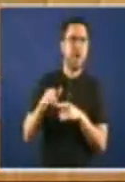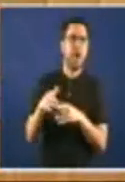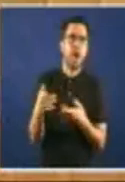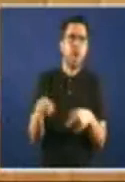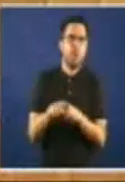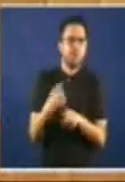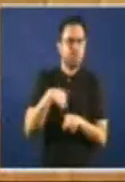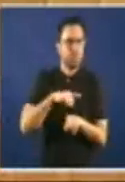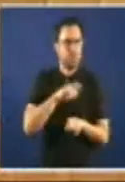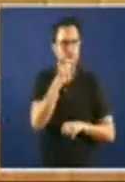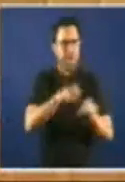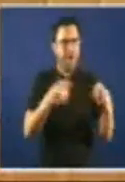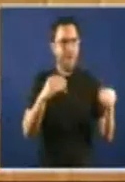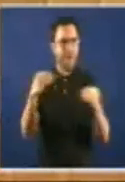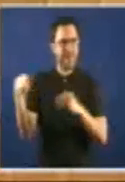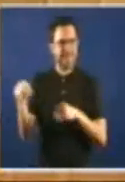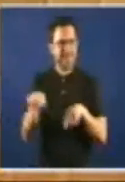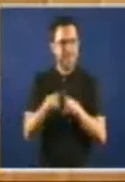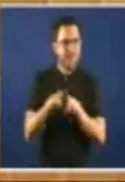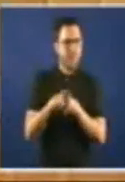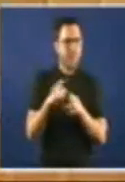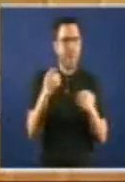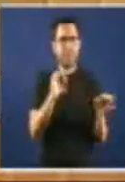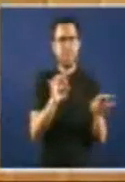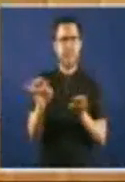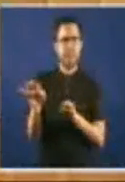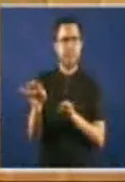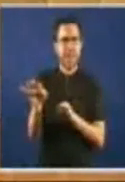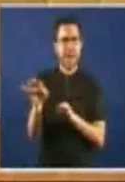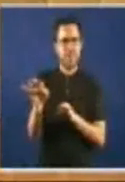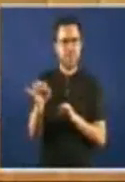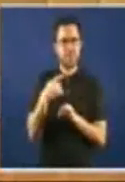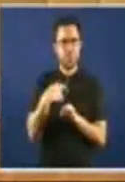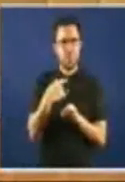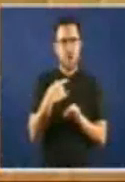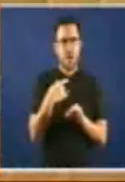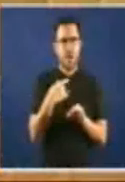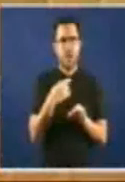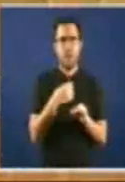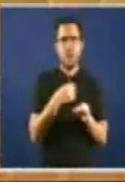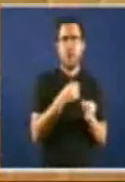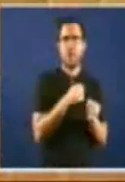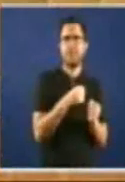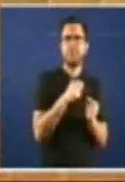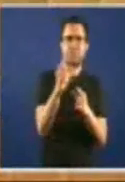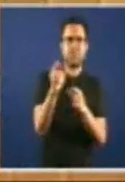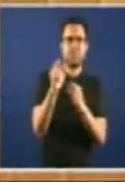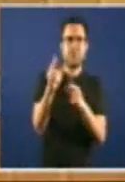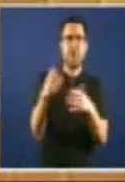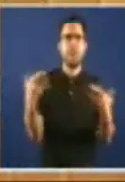preparada A emigración Pero a Xunta de Galicia Se preocupa moitísimo de atraer talentos transeiros